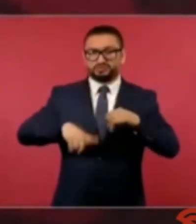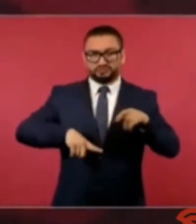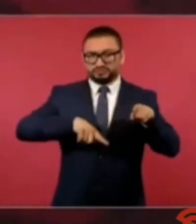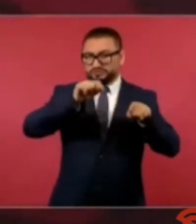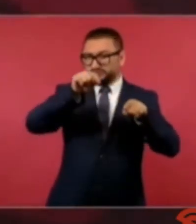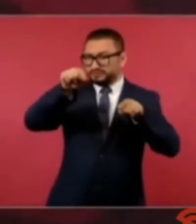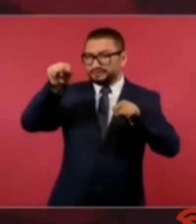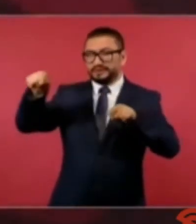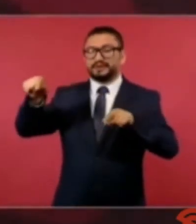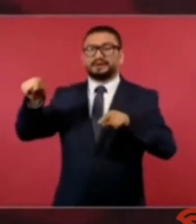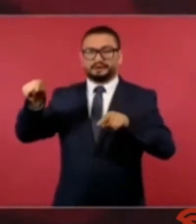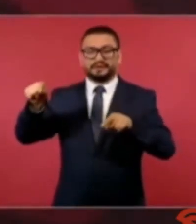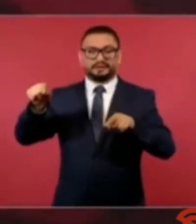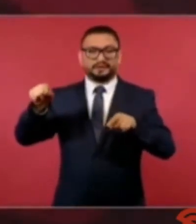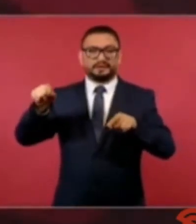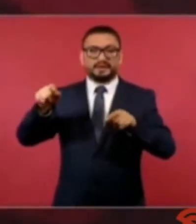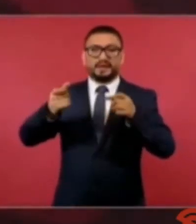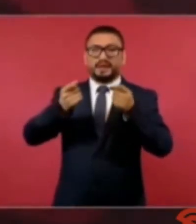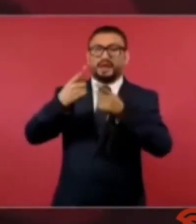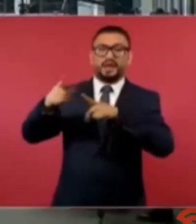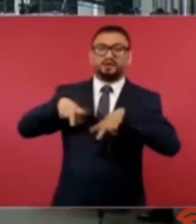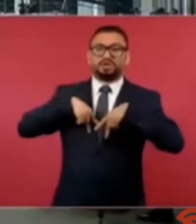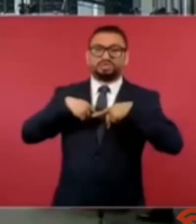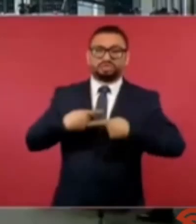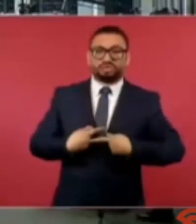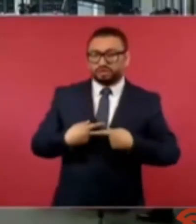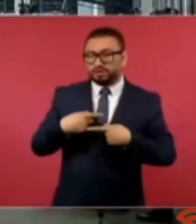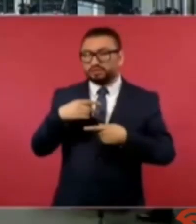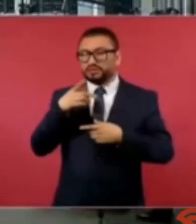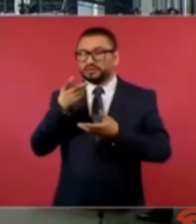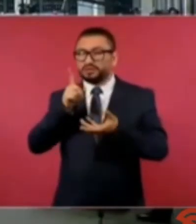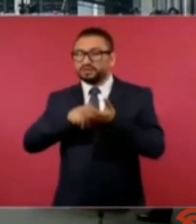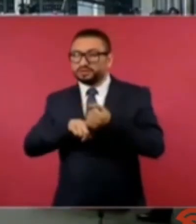socavadas por la sospecha